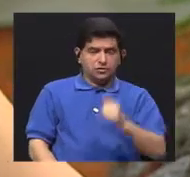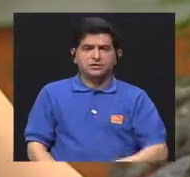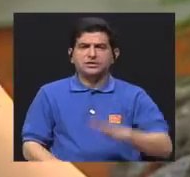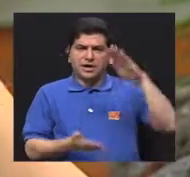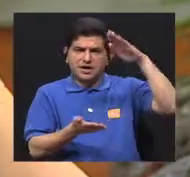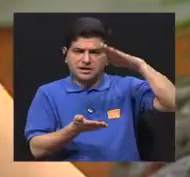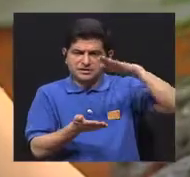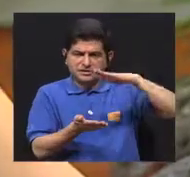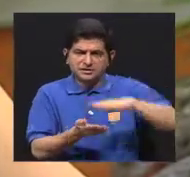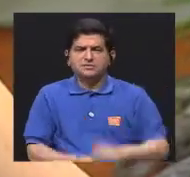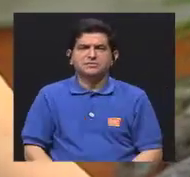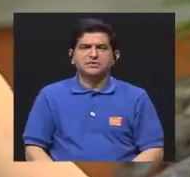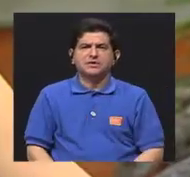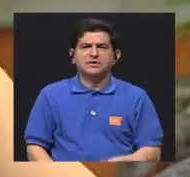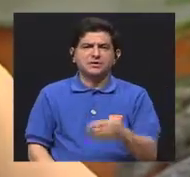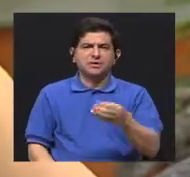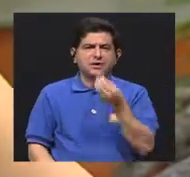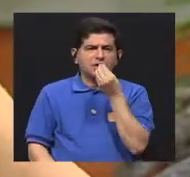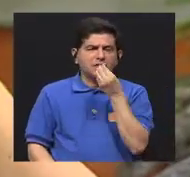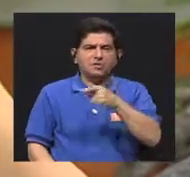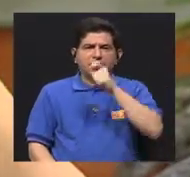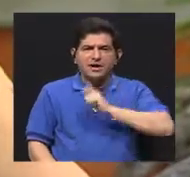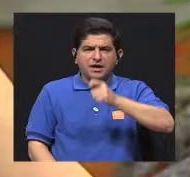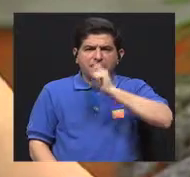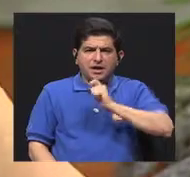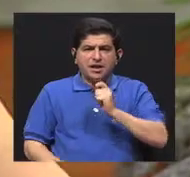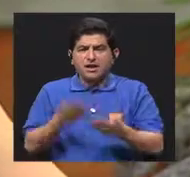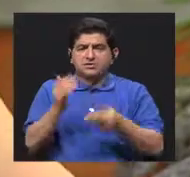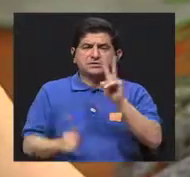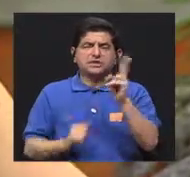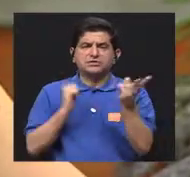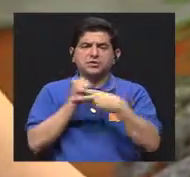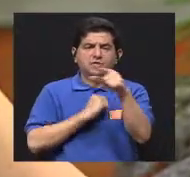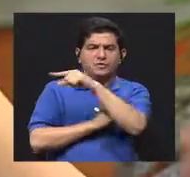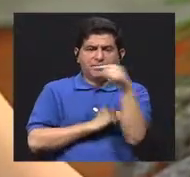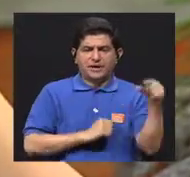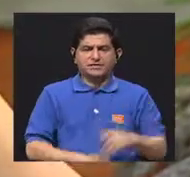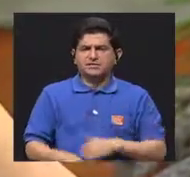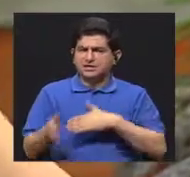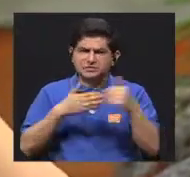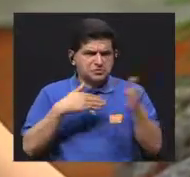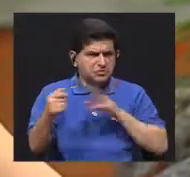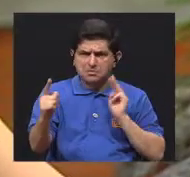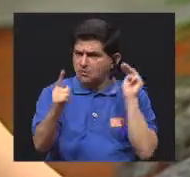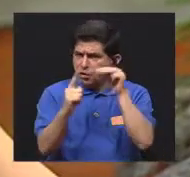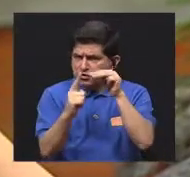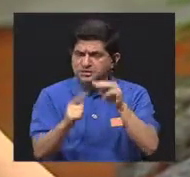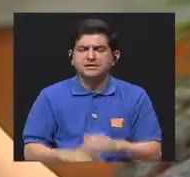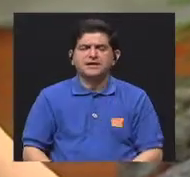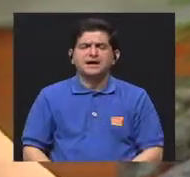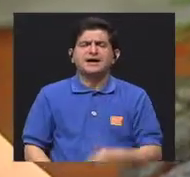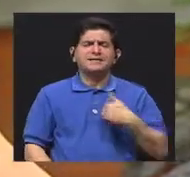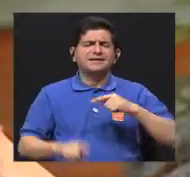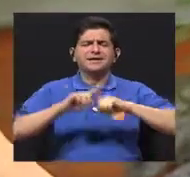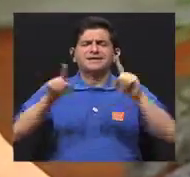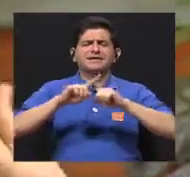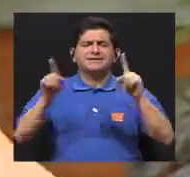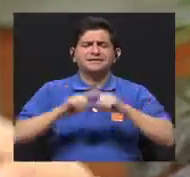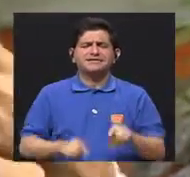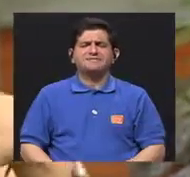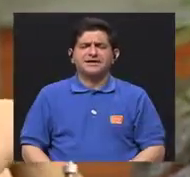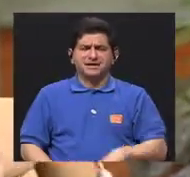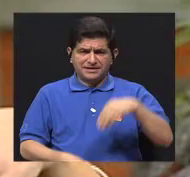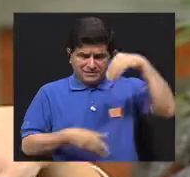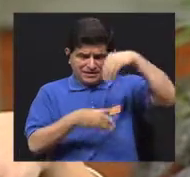reducir mi consumo de helados a, no sé, dos veces a la semana. Puede cualquier meta, entonces. Entonces, hay todo un sistema,